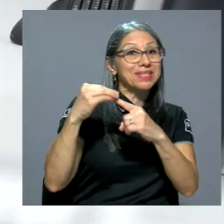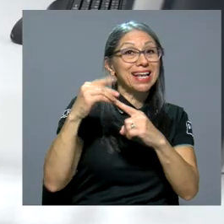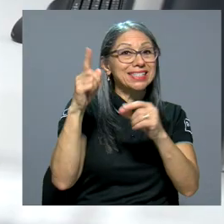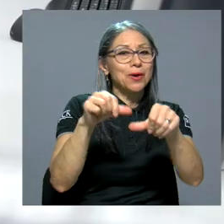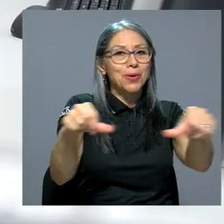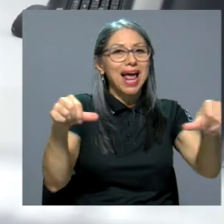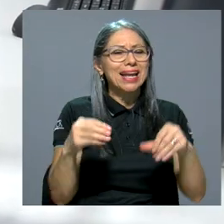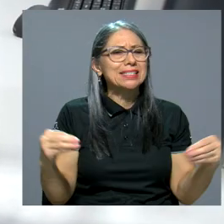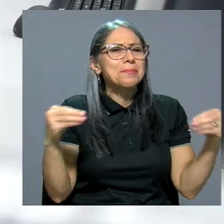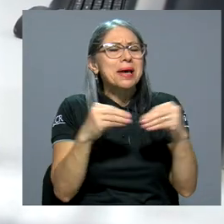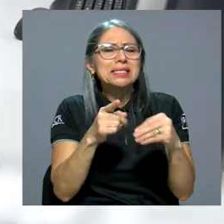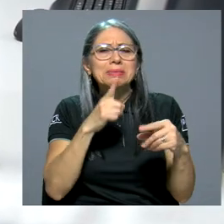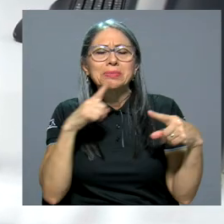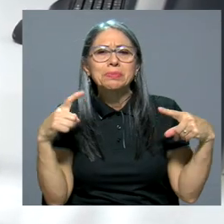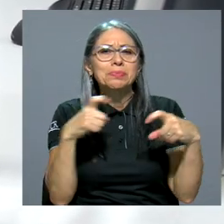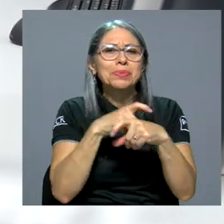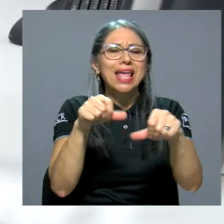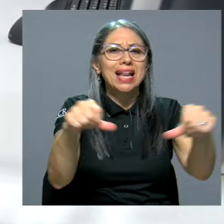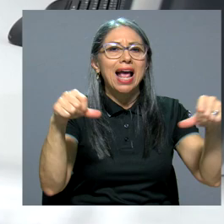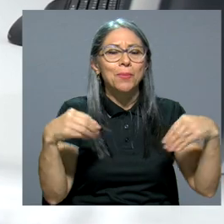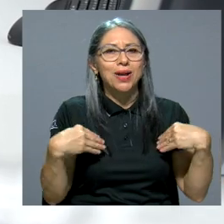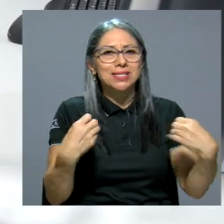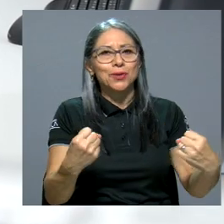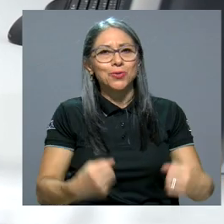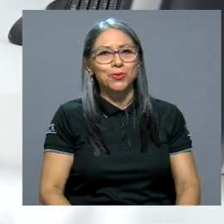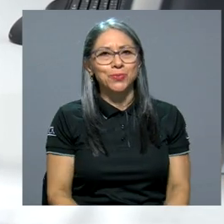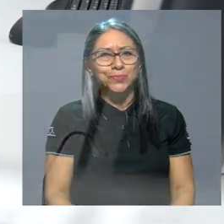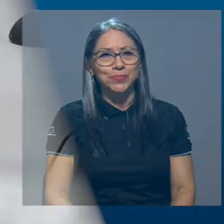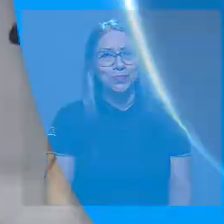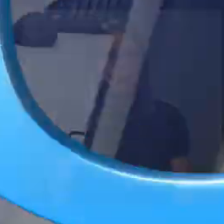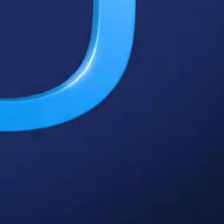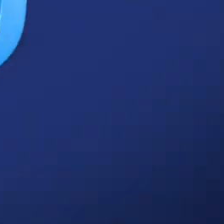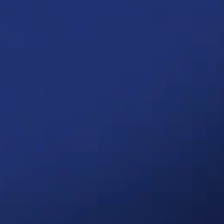una de las áreas de mayor complejidad en el campo de la salud.